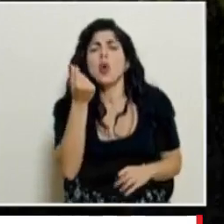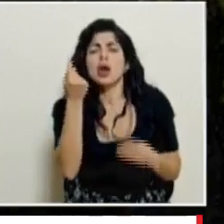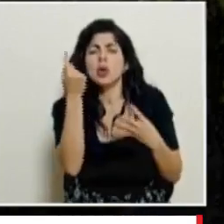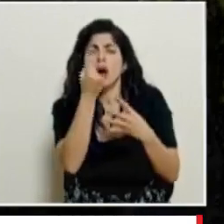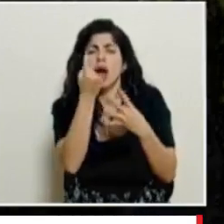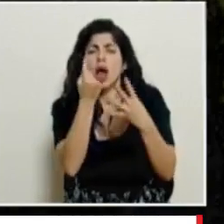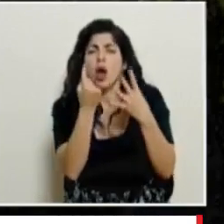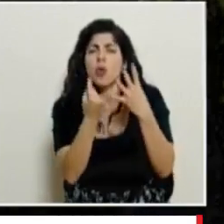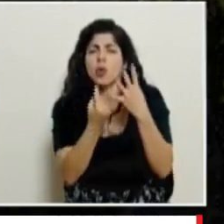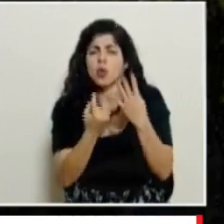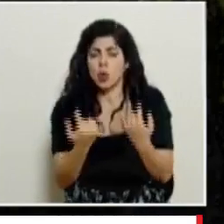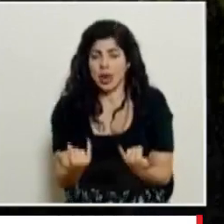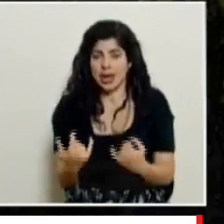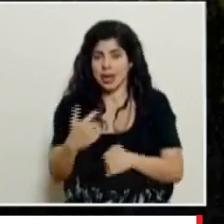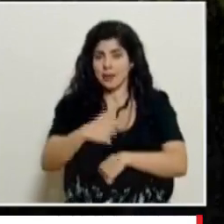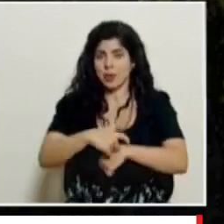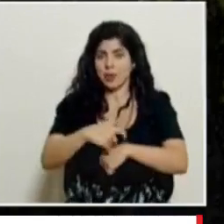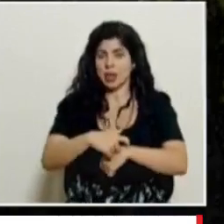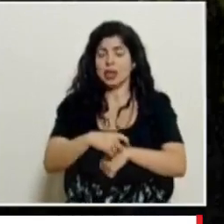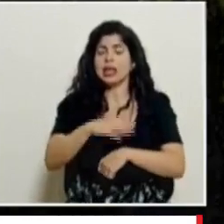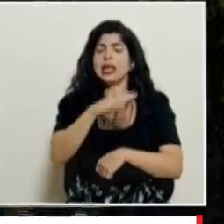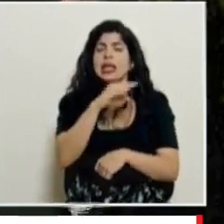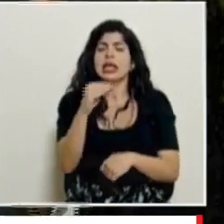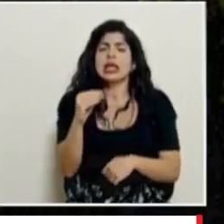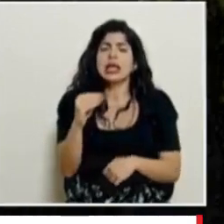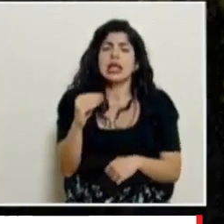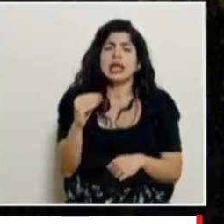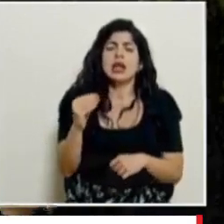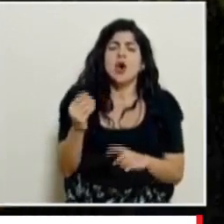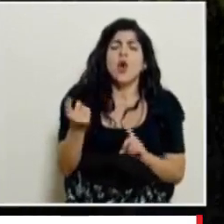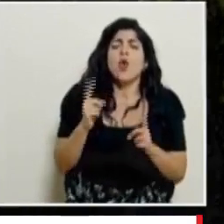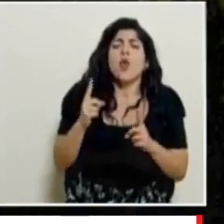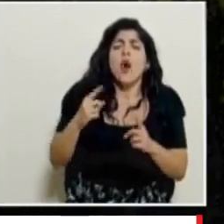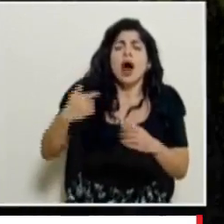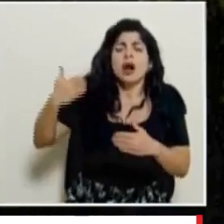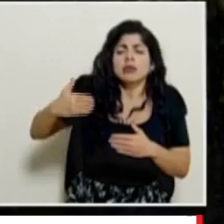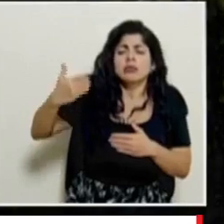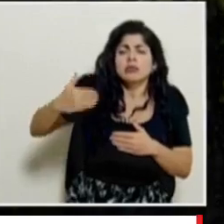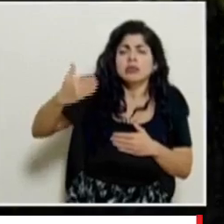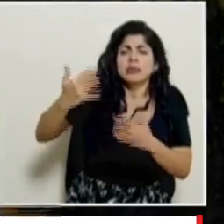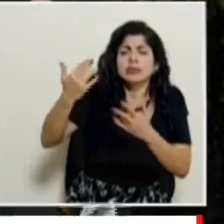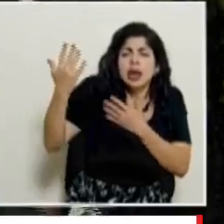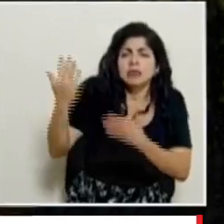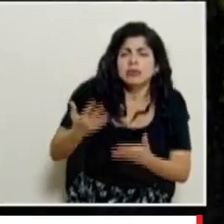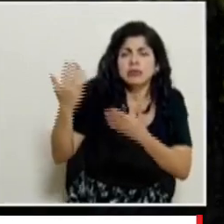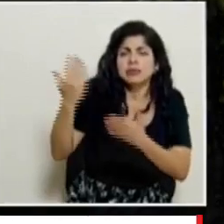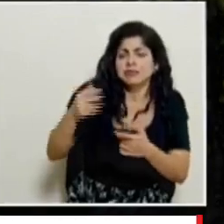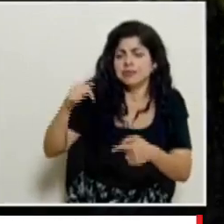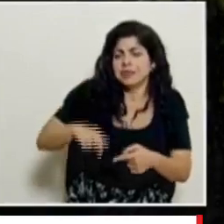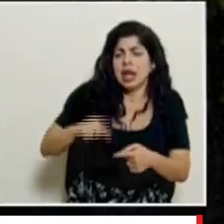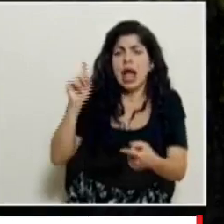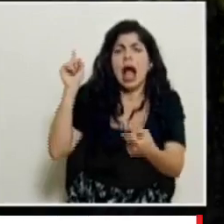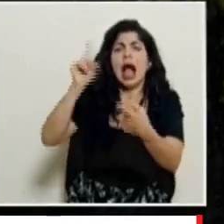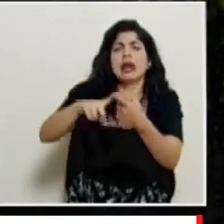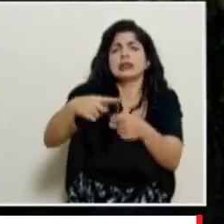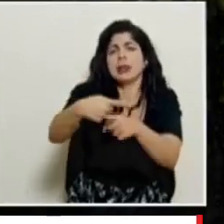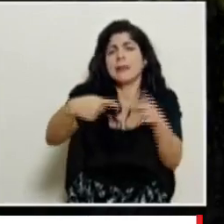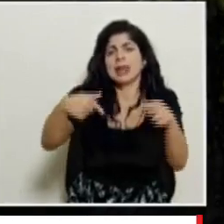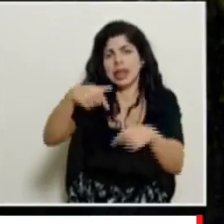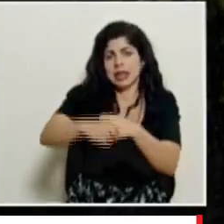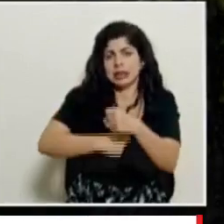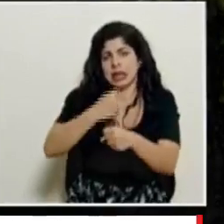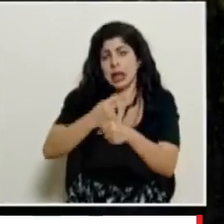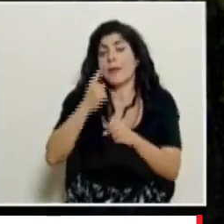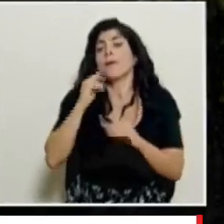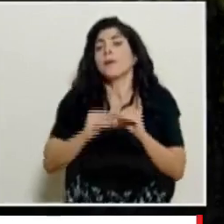uno que rige en estos momentos y cuál es el ritmo que ustedes esperan de aquí a la mitad de año